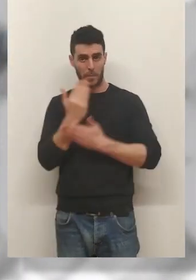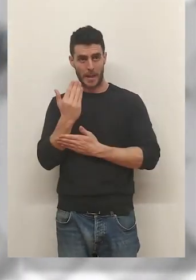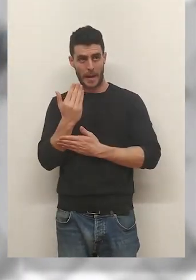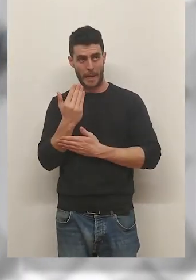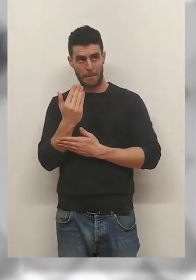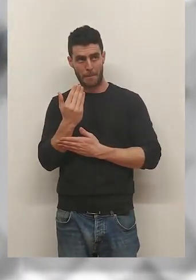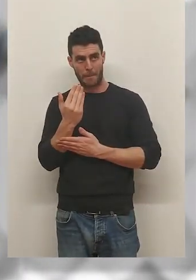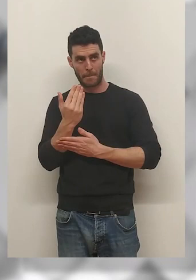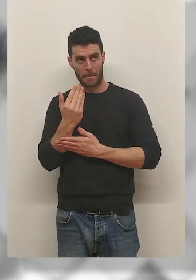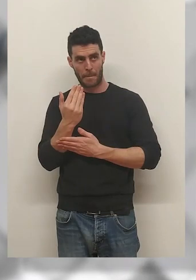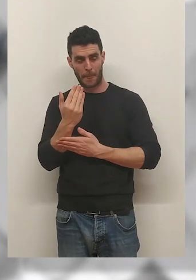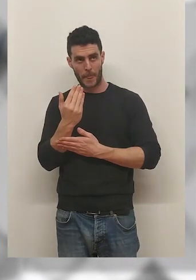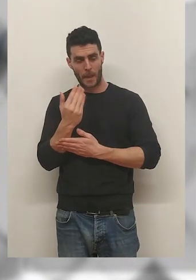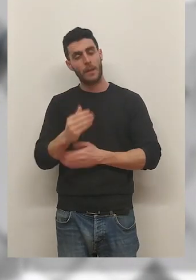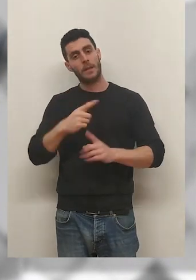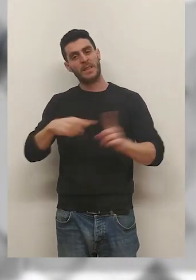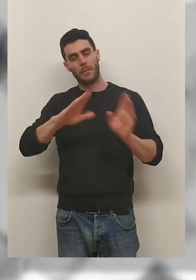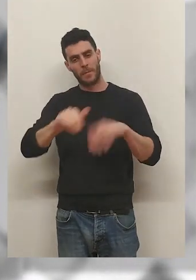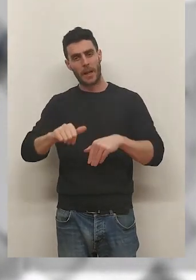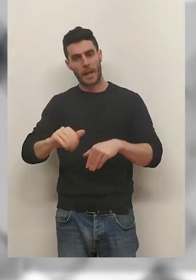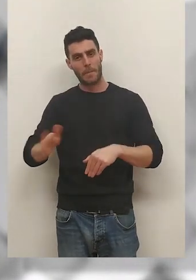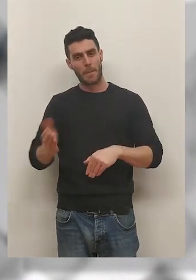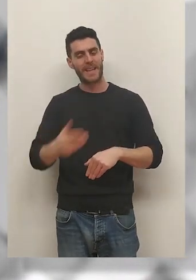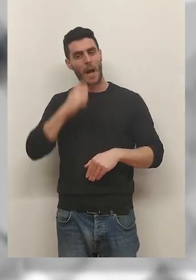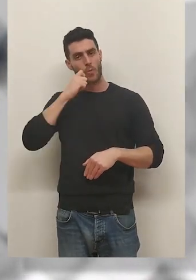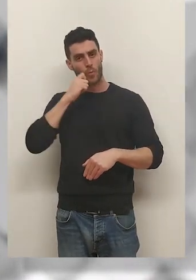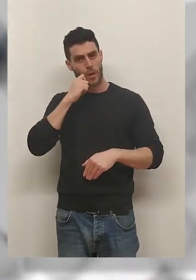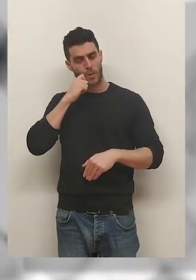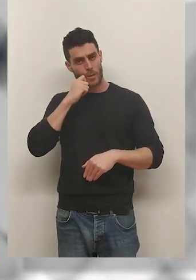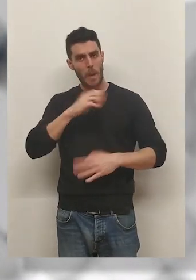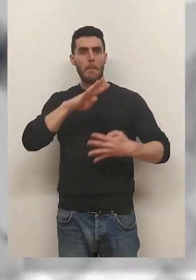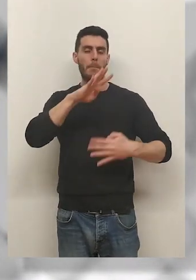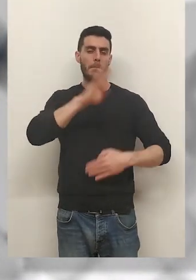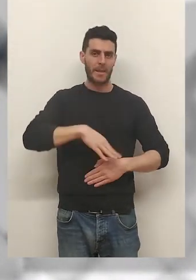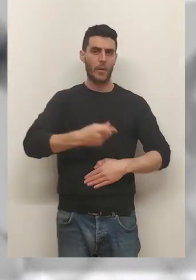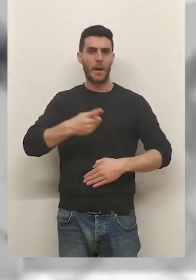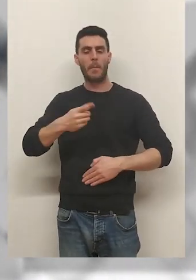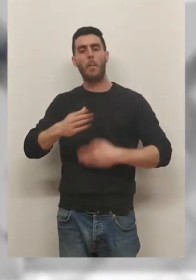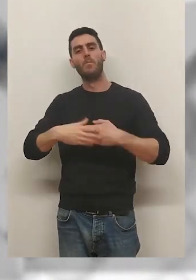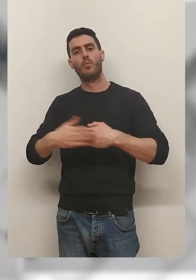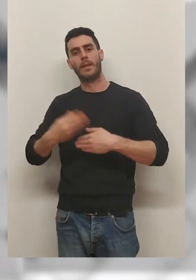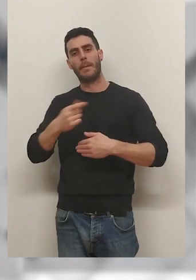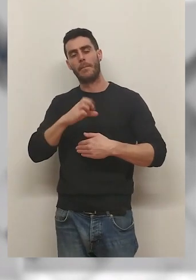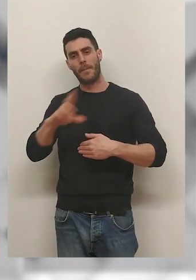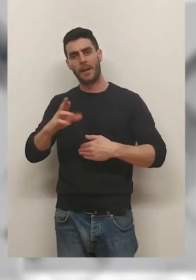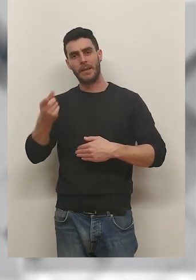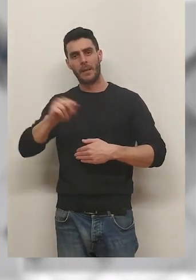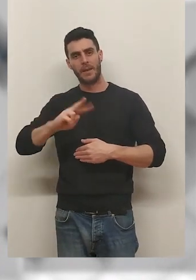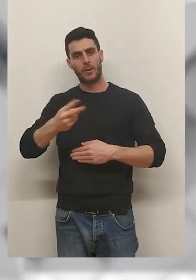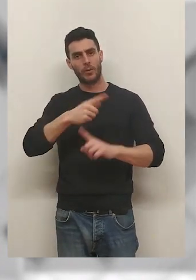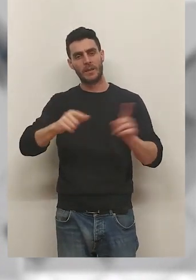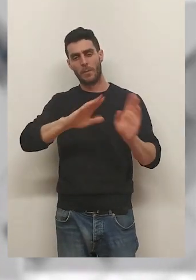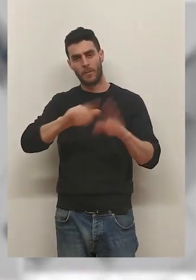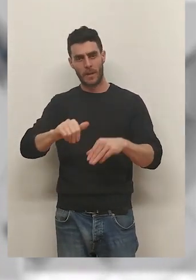mañana habrá las semifinales de Paleta-Cuero que jugarán en Natación Barcelona y Puertas-Bamar y la segunda